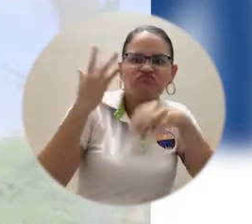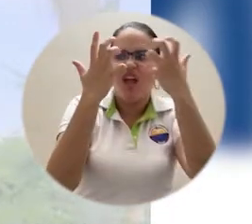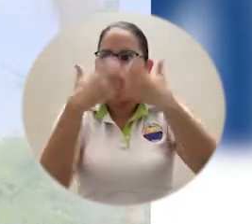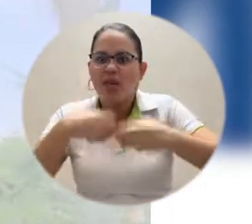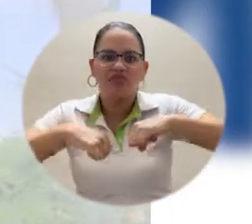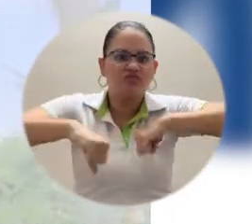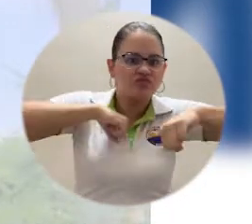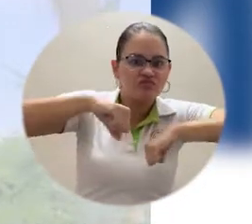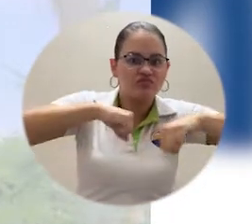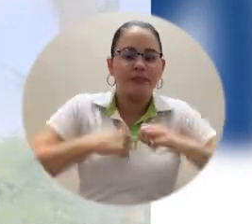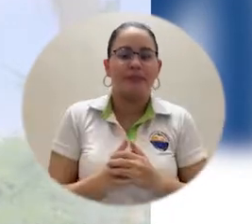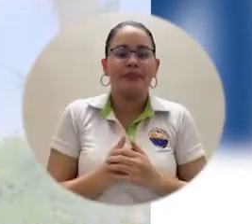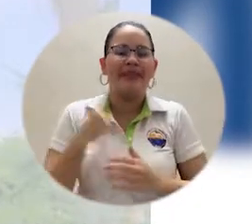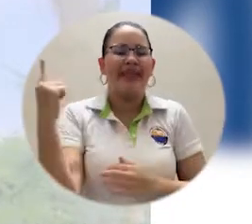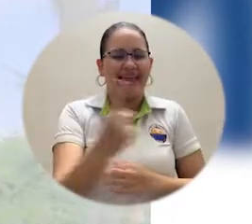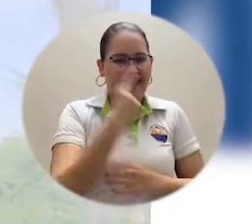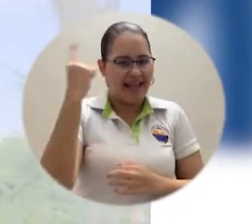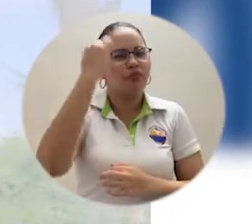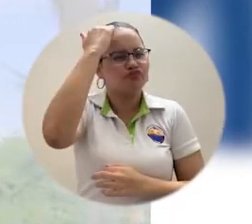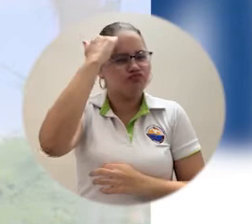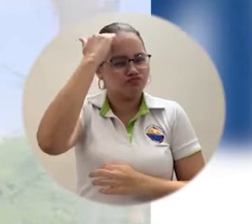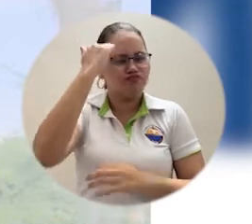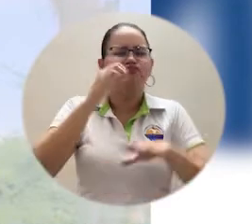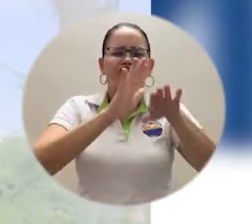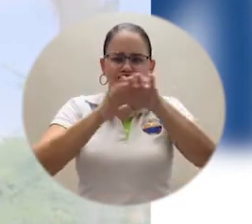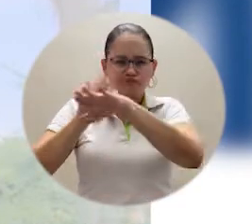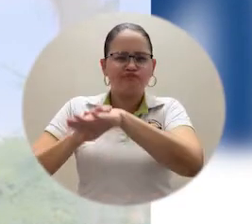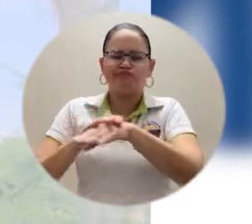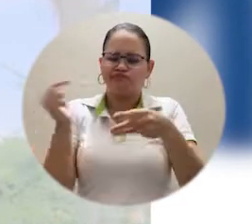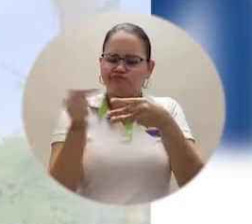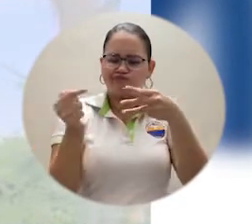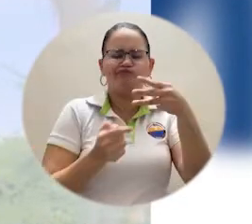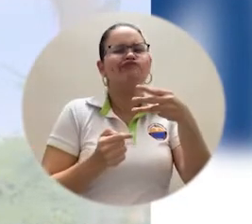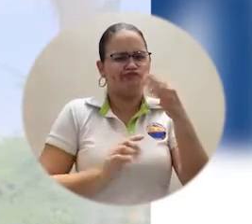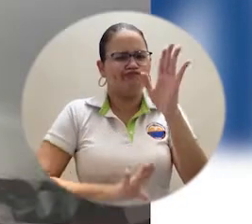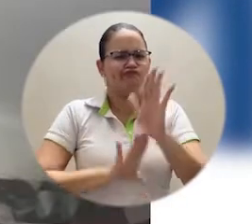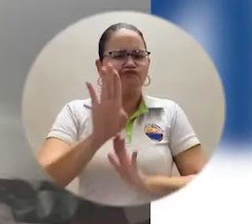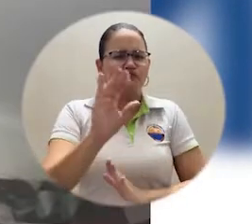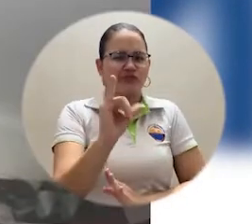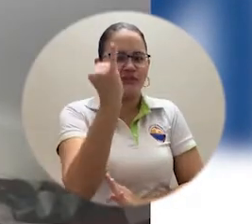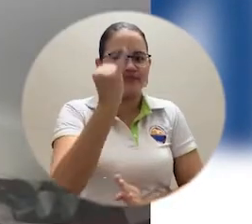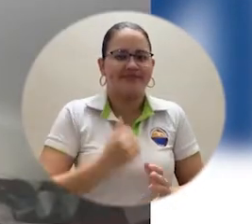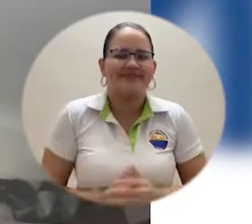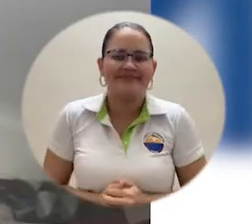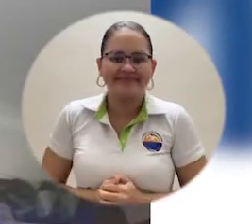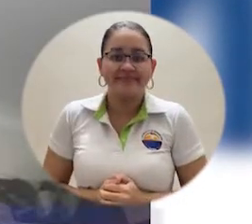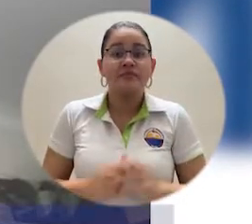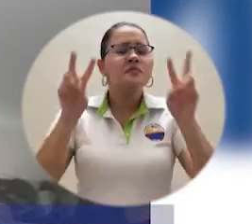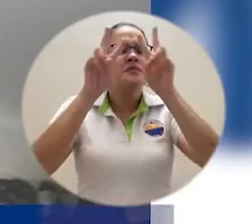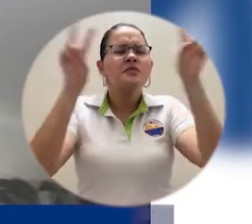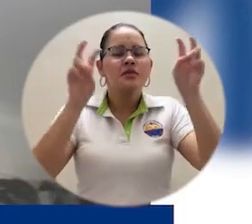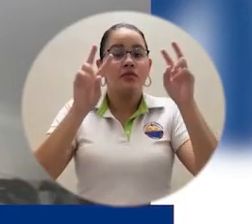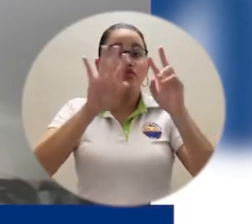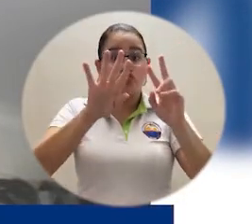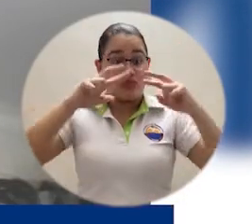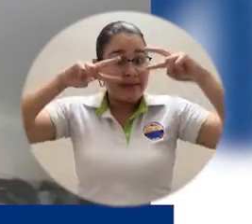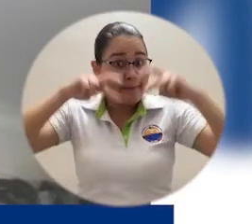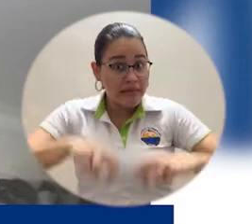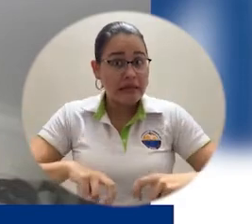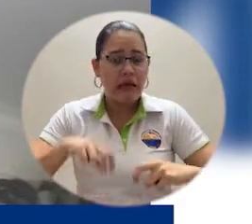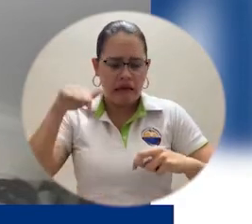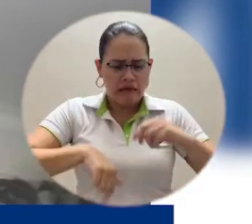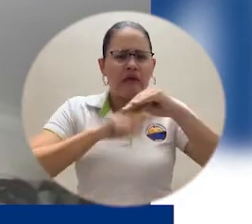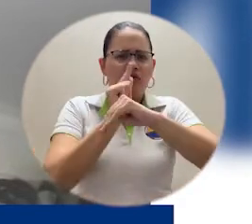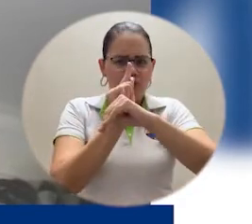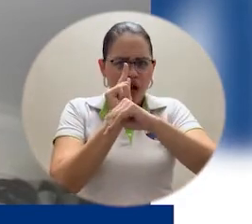emprendimiento y todos los profesores manifestamos los grandes avances en esos tres aspectos. En el tema de la investigación, la facultad indudablemente